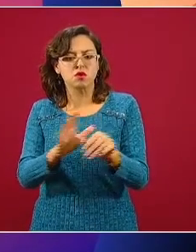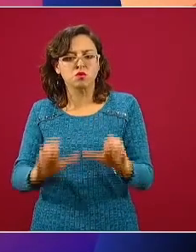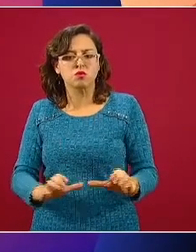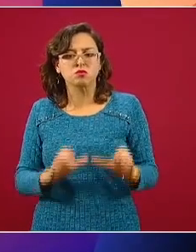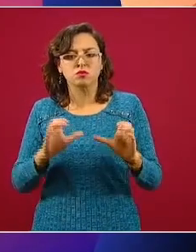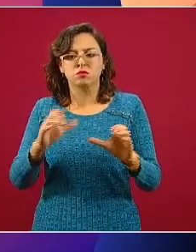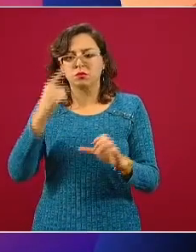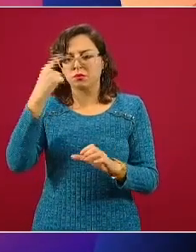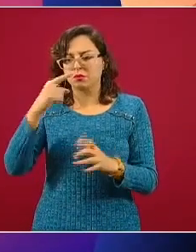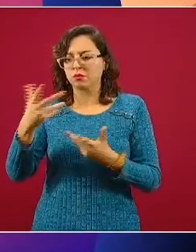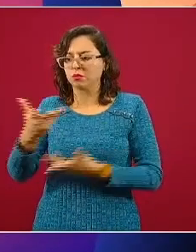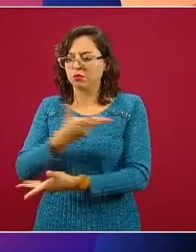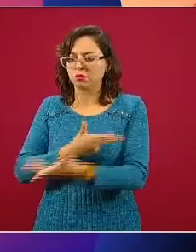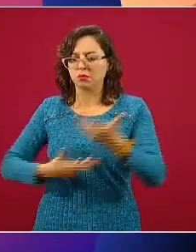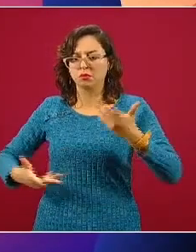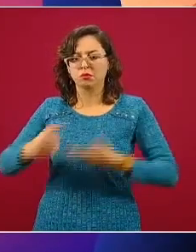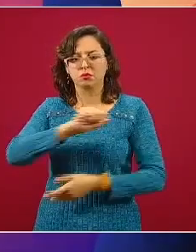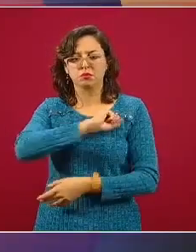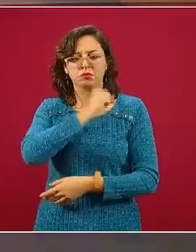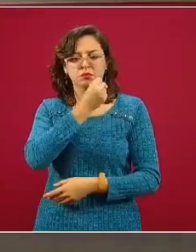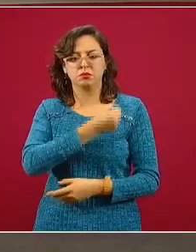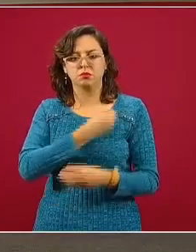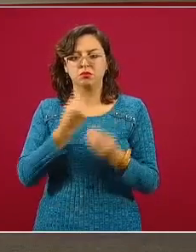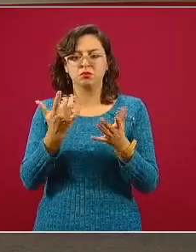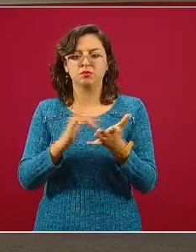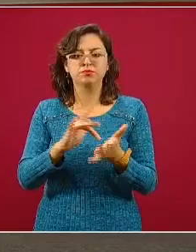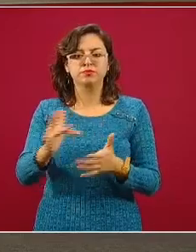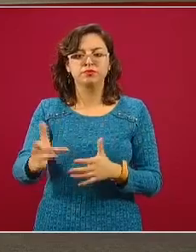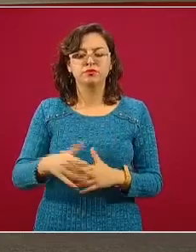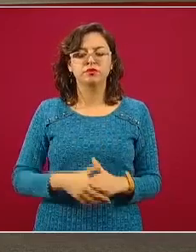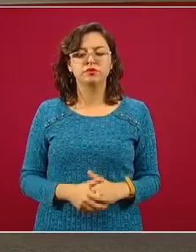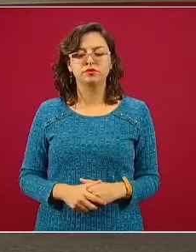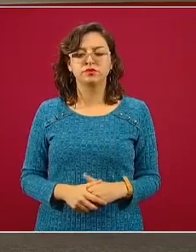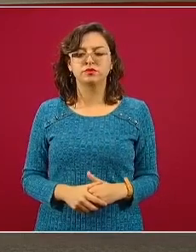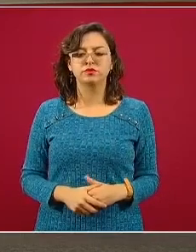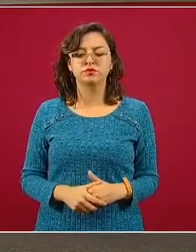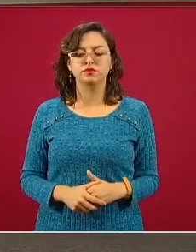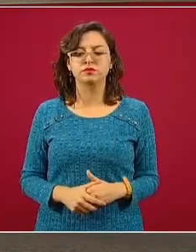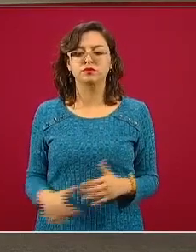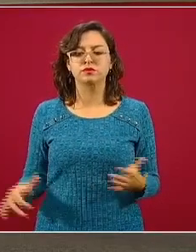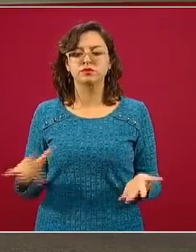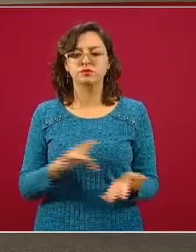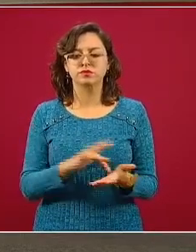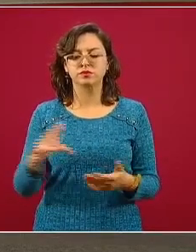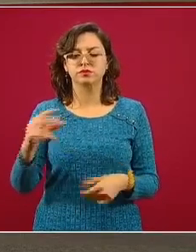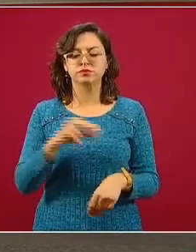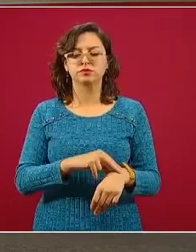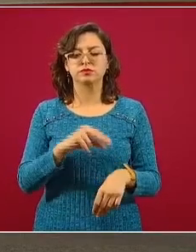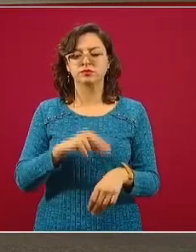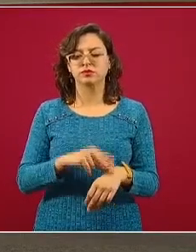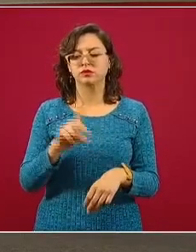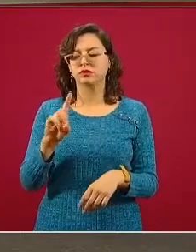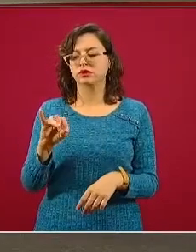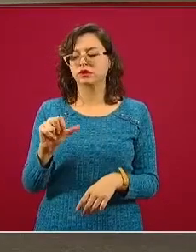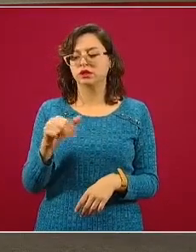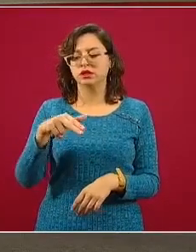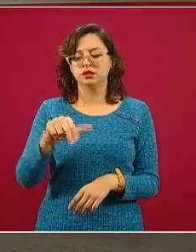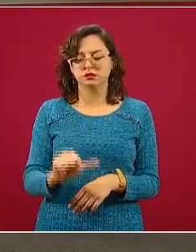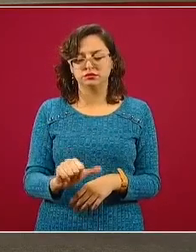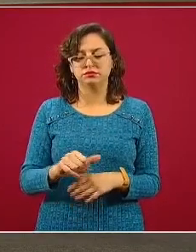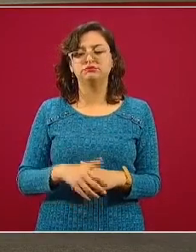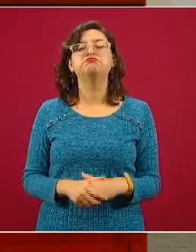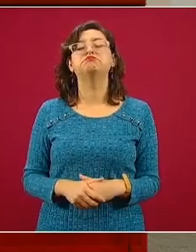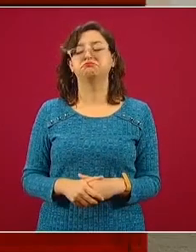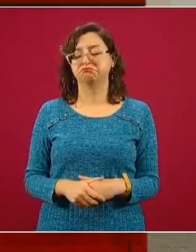una sana convivencia? Muchas gracias. Gracias, doctora Diana Silva. Su pregunta también